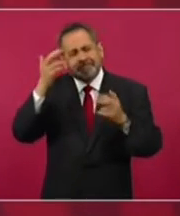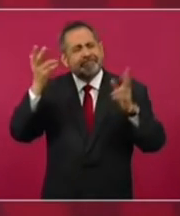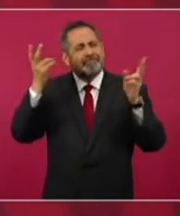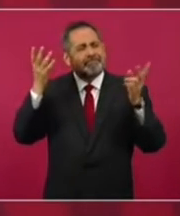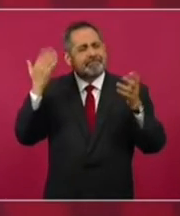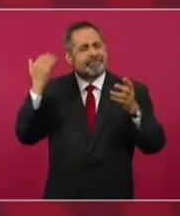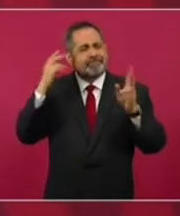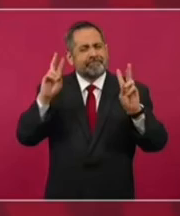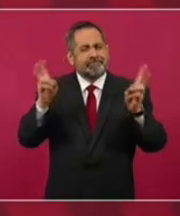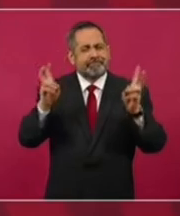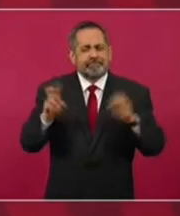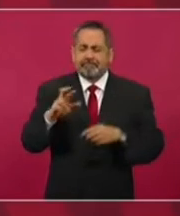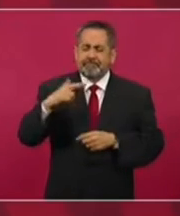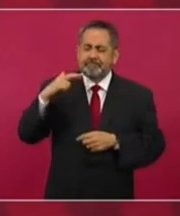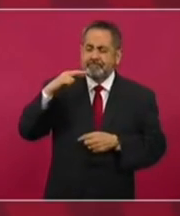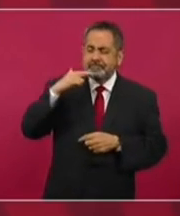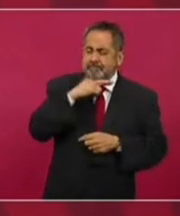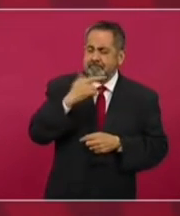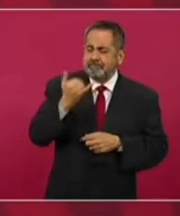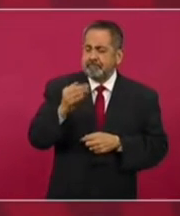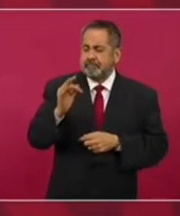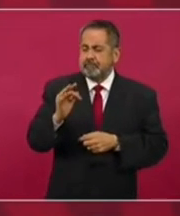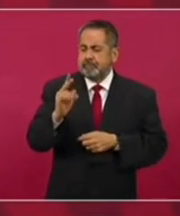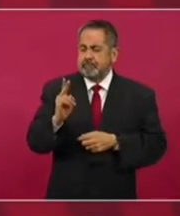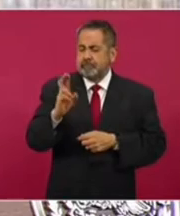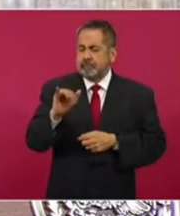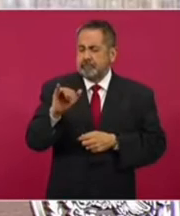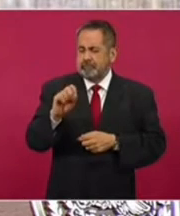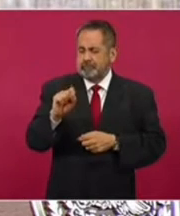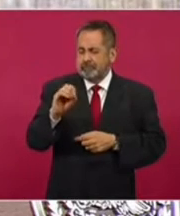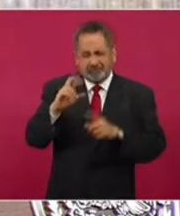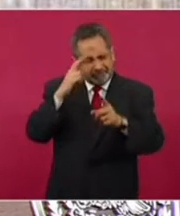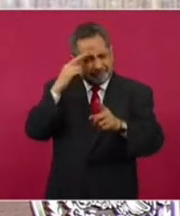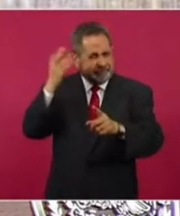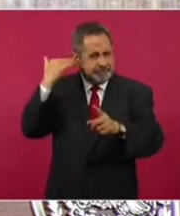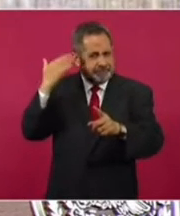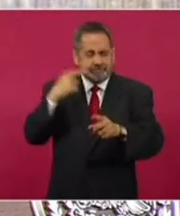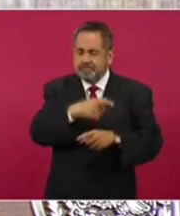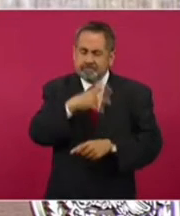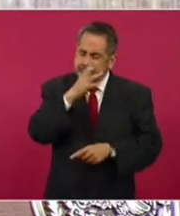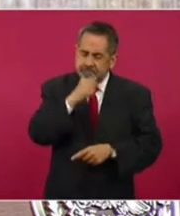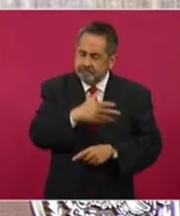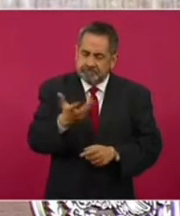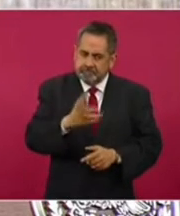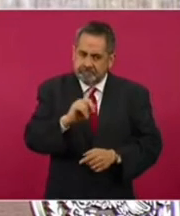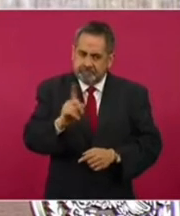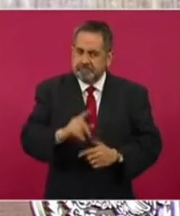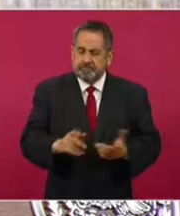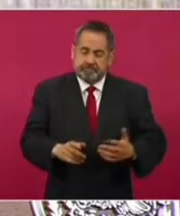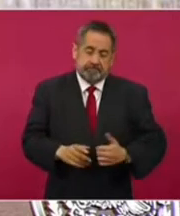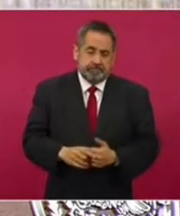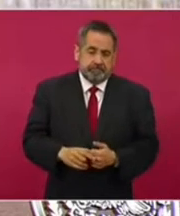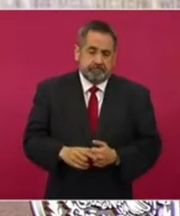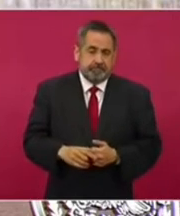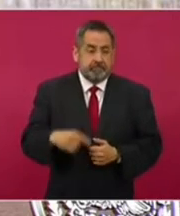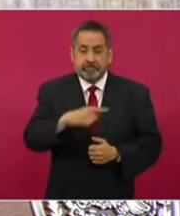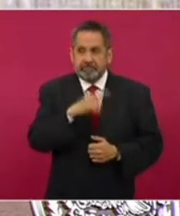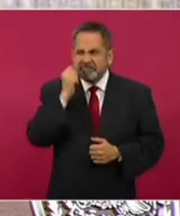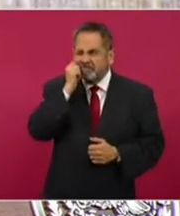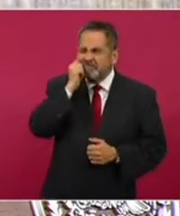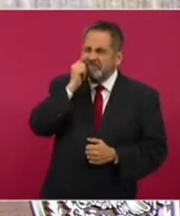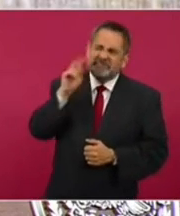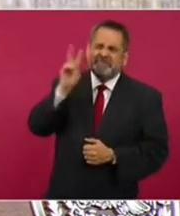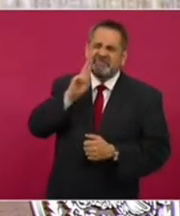por ejemplo, ni se atreverían